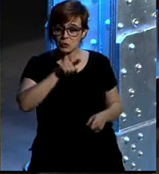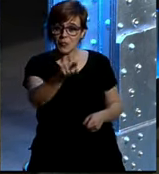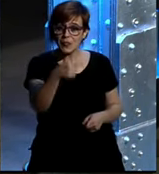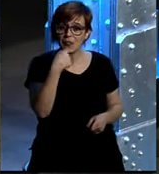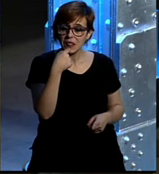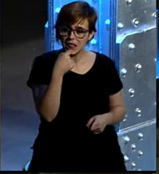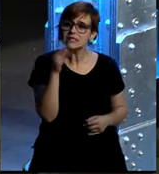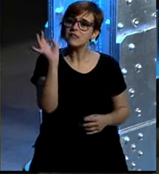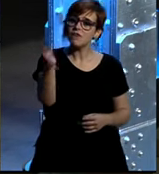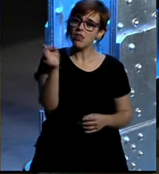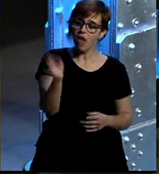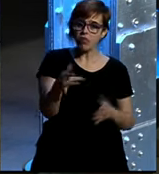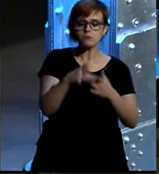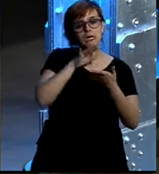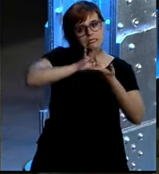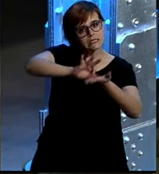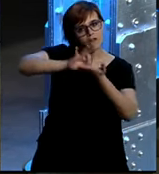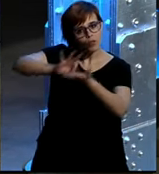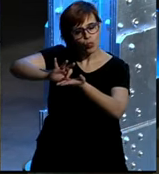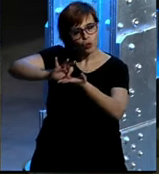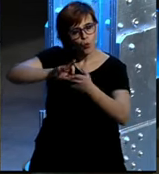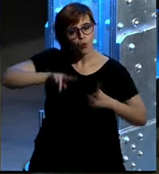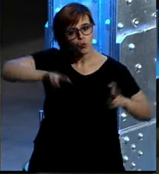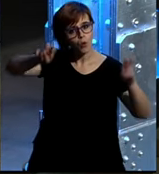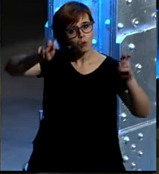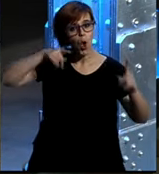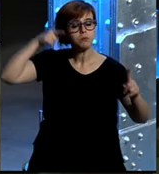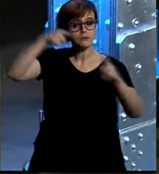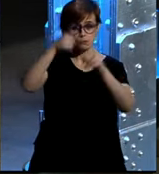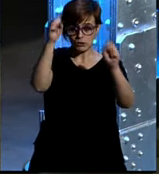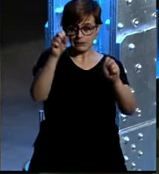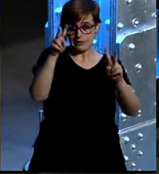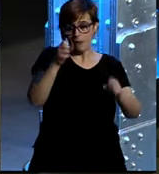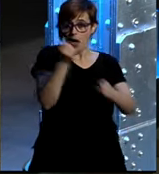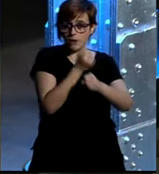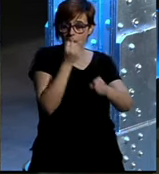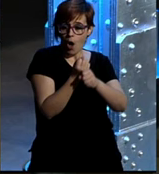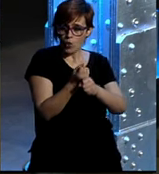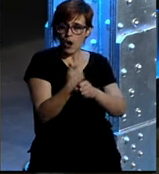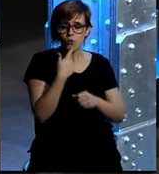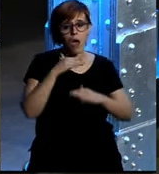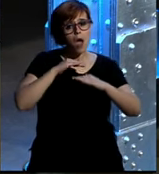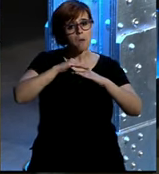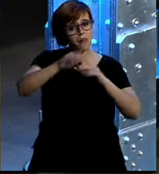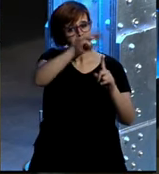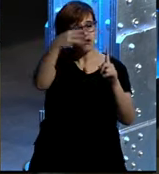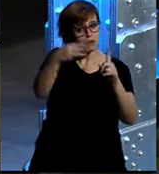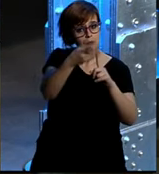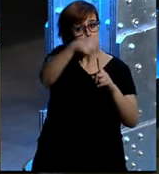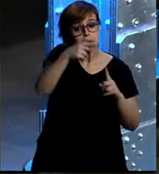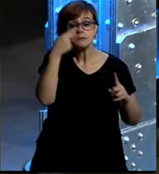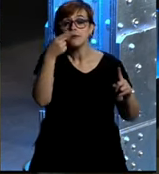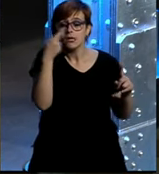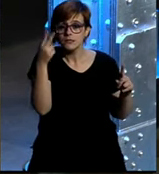sí que se están haciendo creando servicios nuevos de para empleo de trabajo por ejemplo existe una plataforma para los que estéis